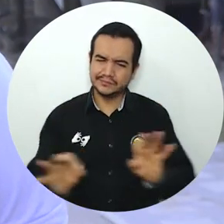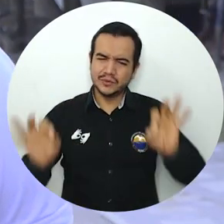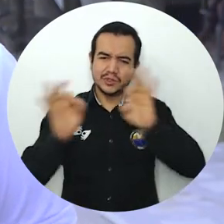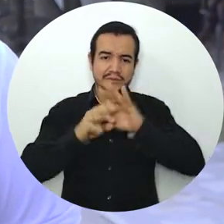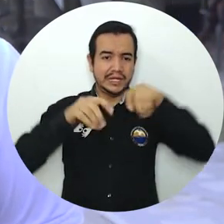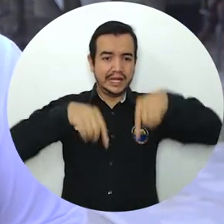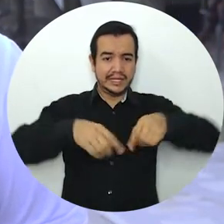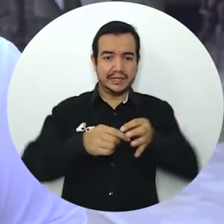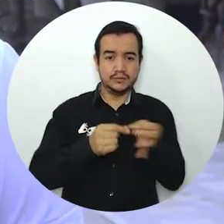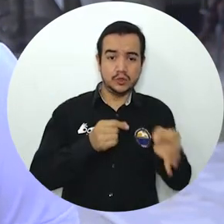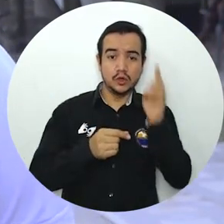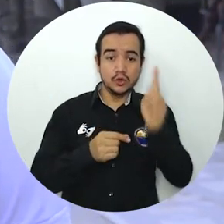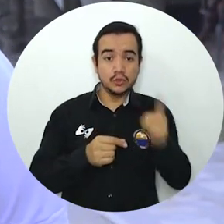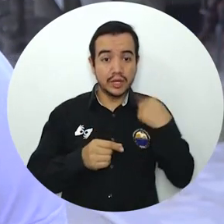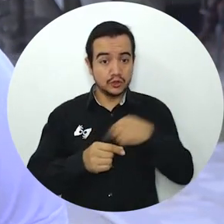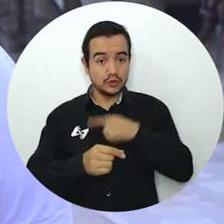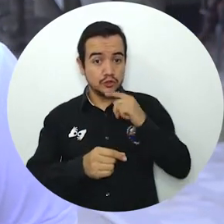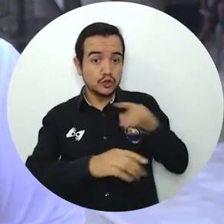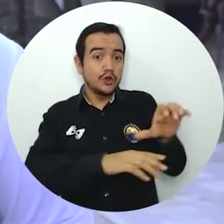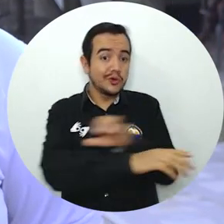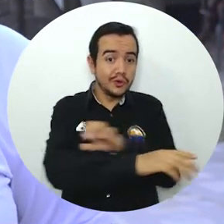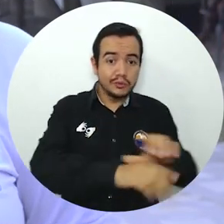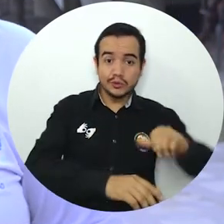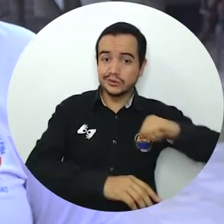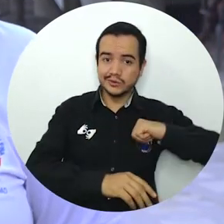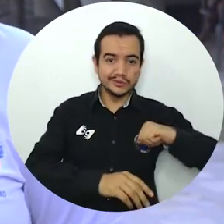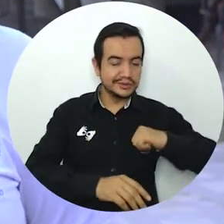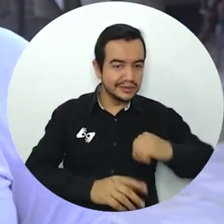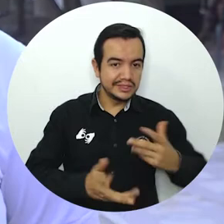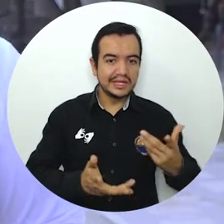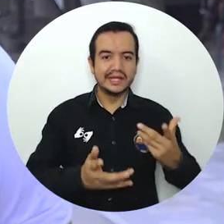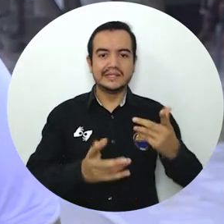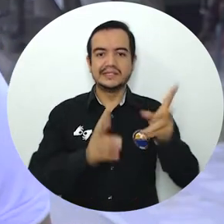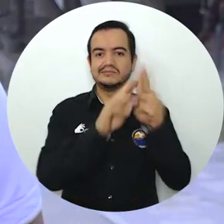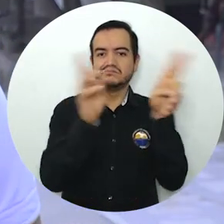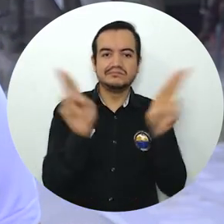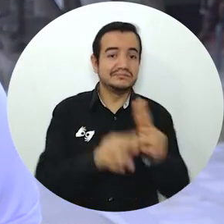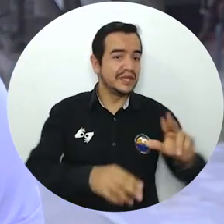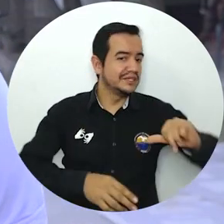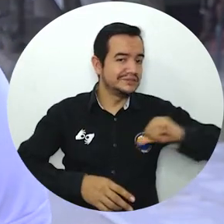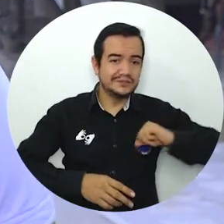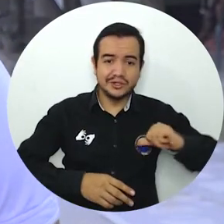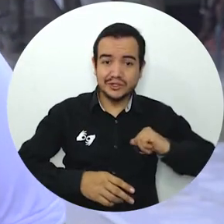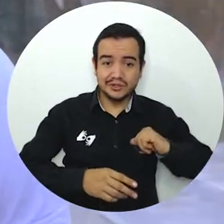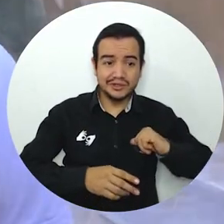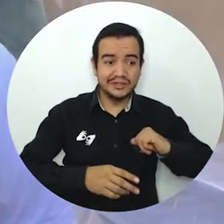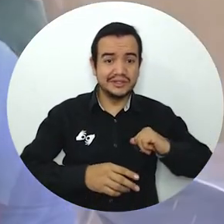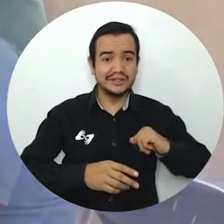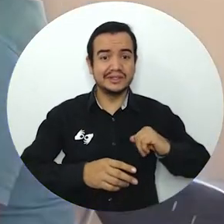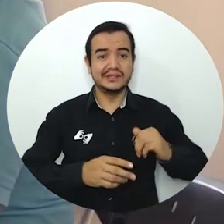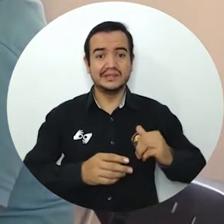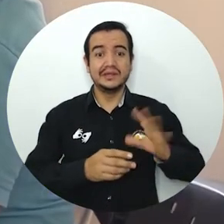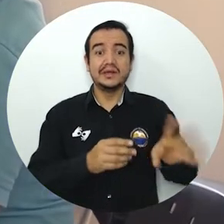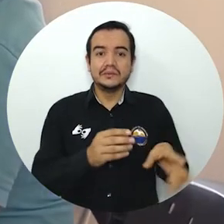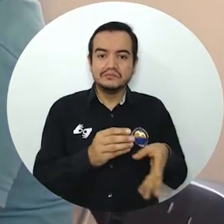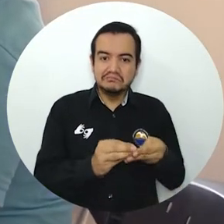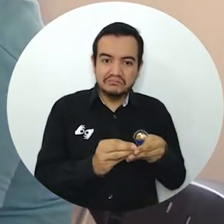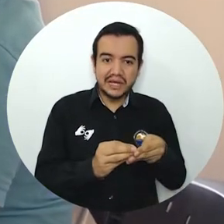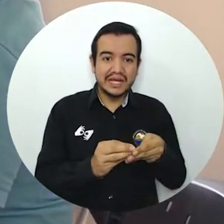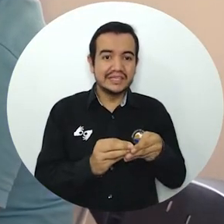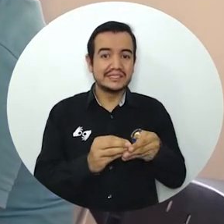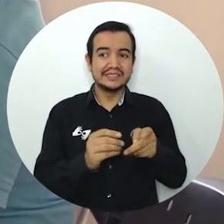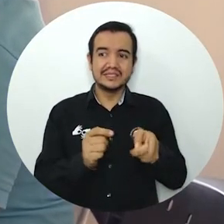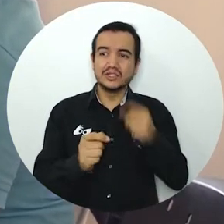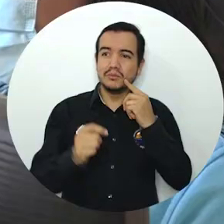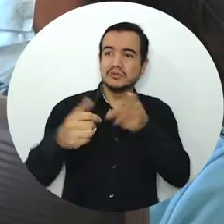con un buen equipo, no tenemos acceso al internet y pues la verdad que a veces se nos dificulta mucho ver las clases virtuales y es una